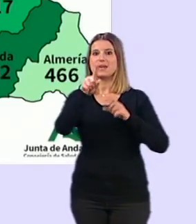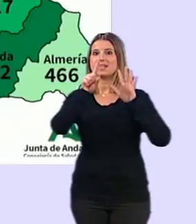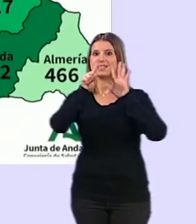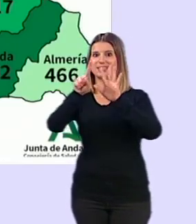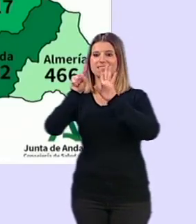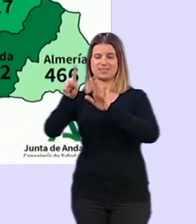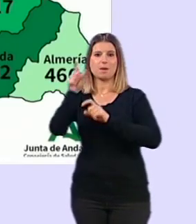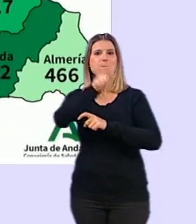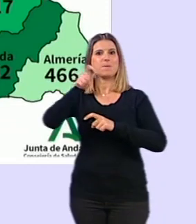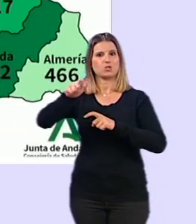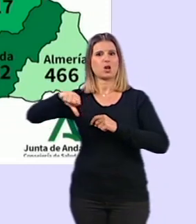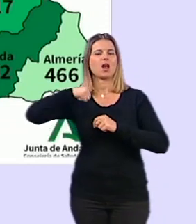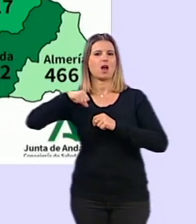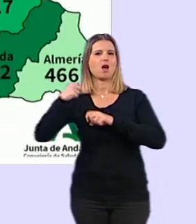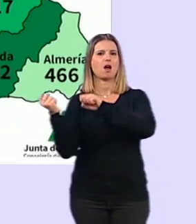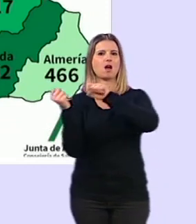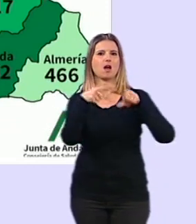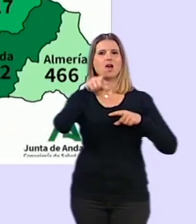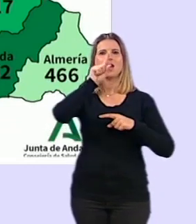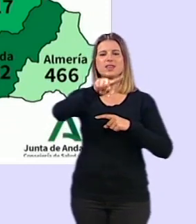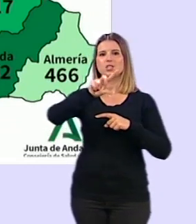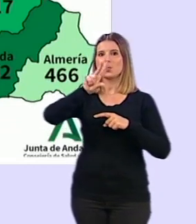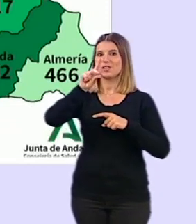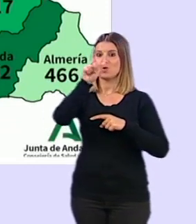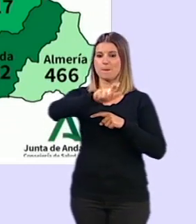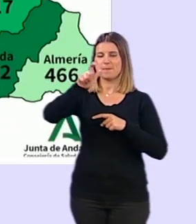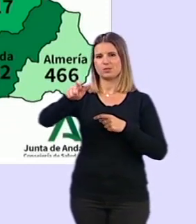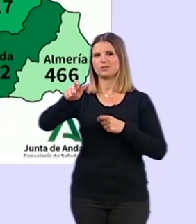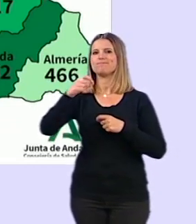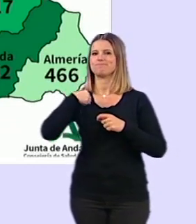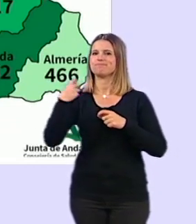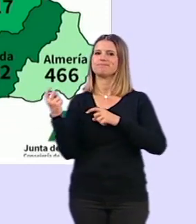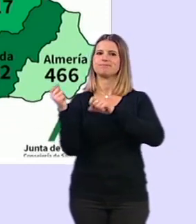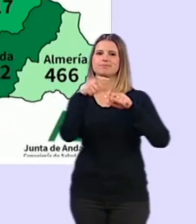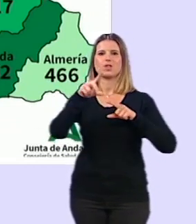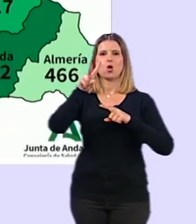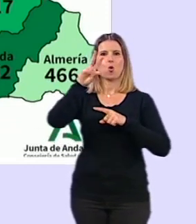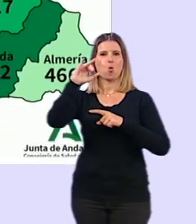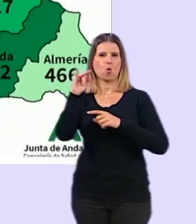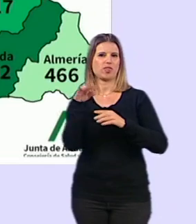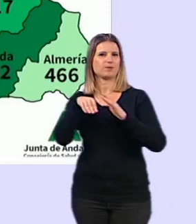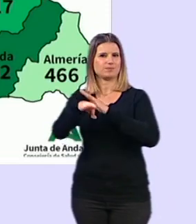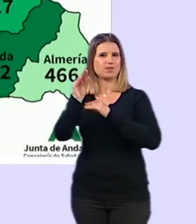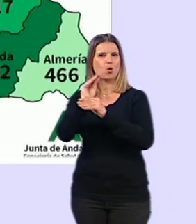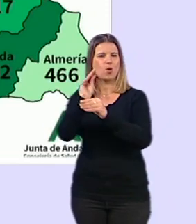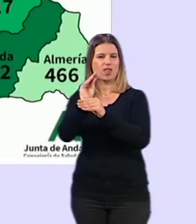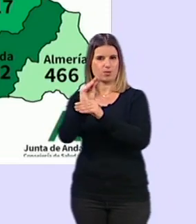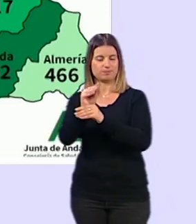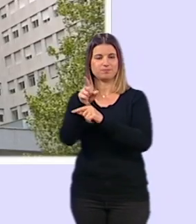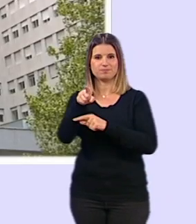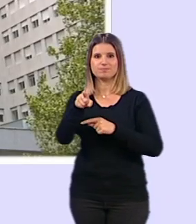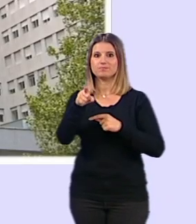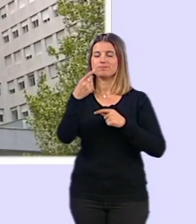han sido ingresadas en el hospital, 121 personas han ingresado en cuidados intensivos en la UCI